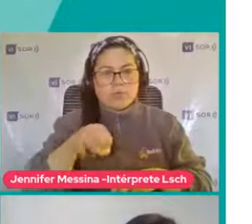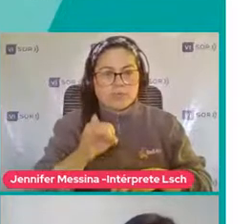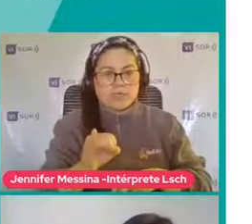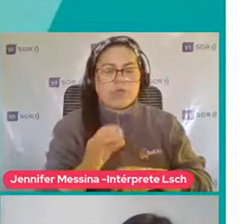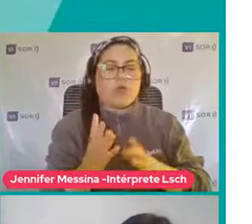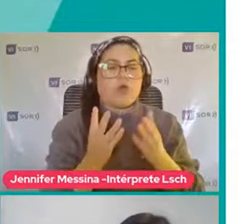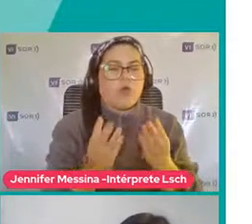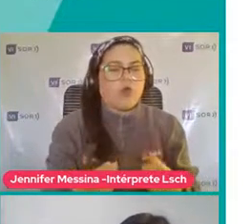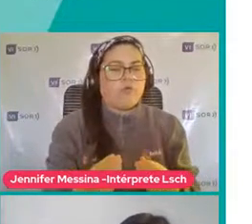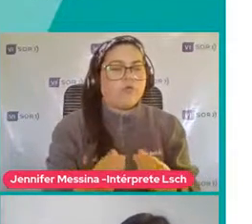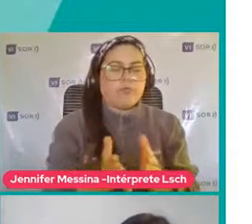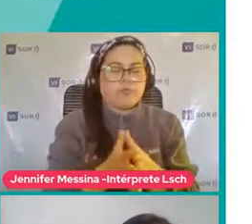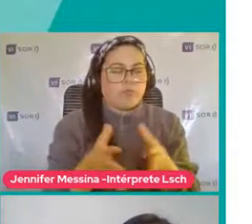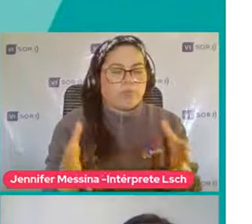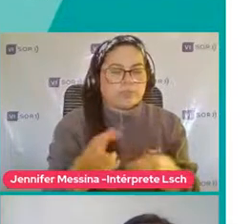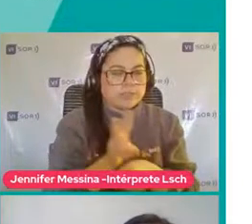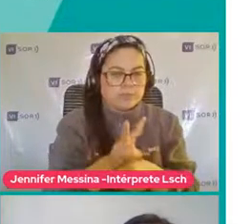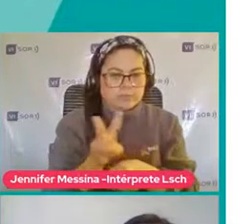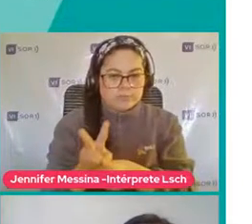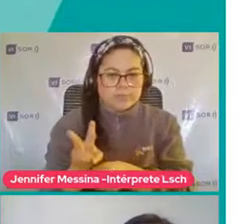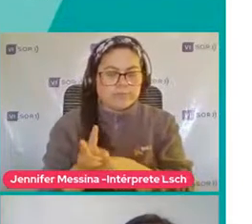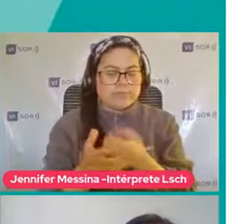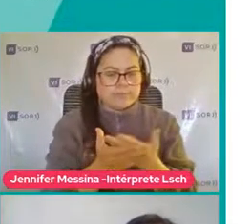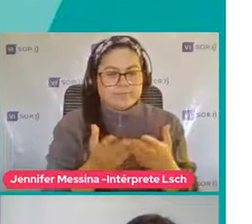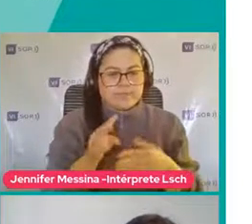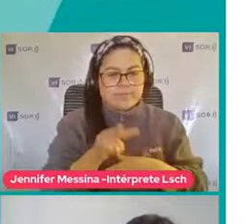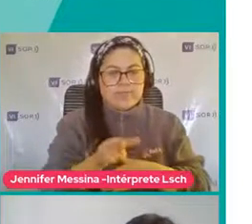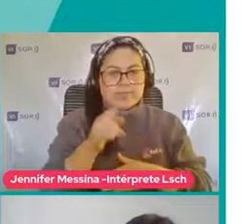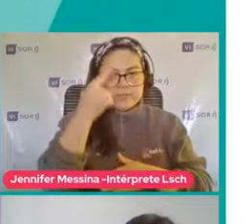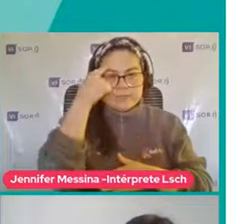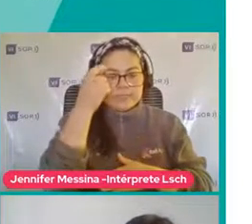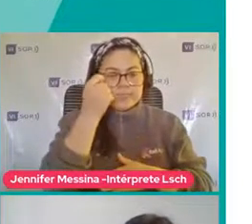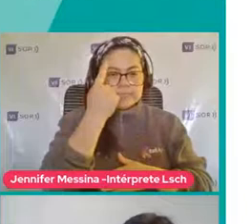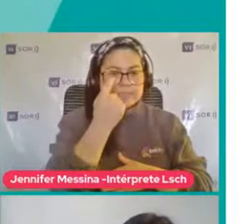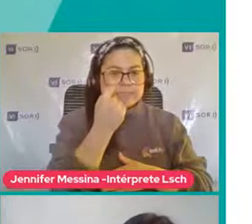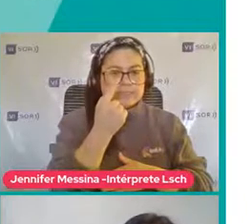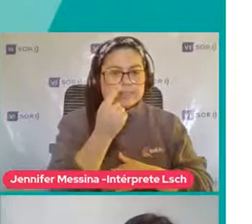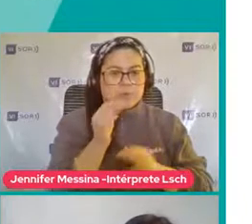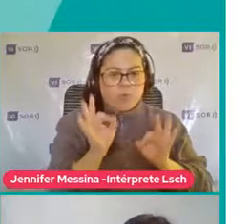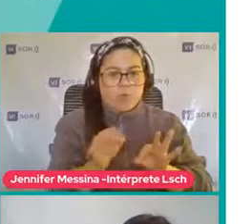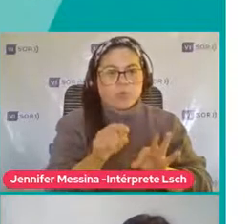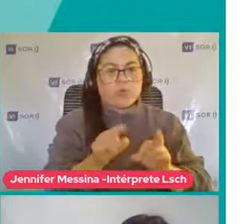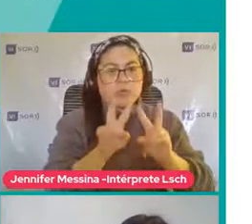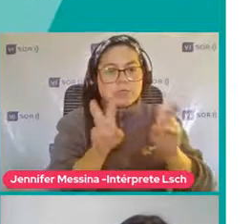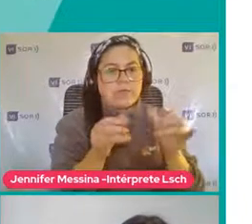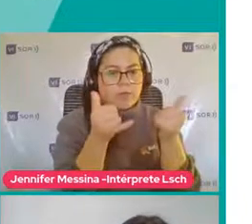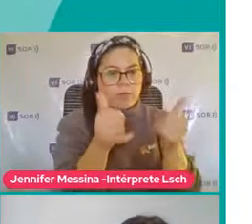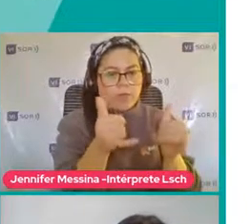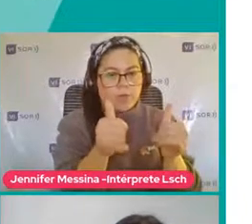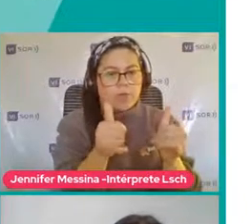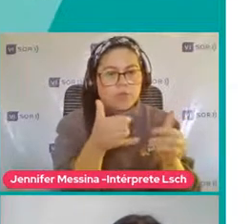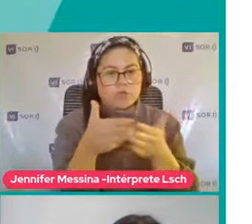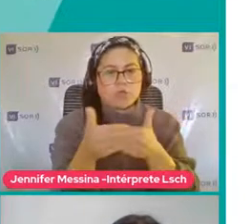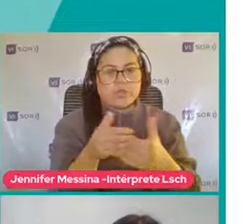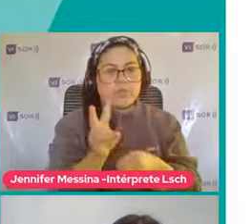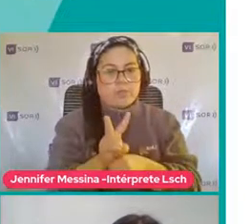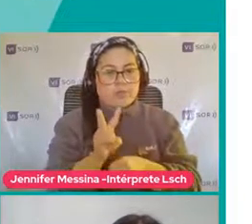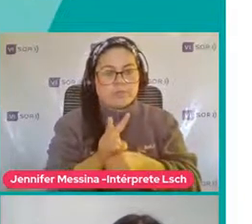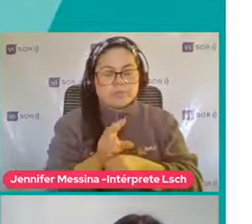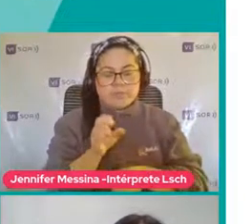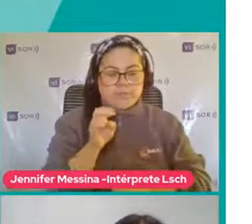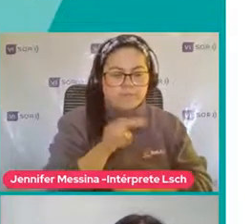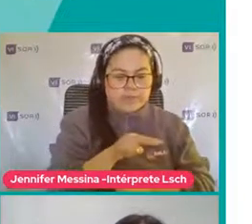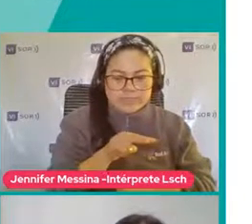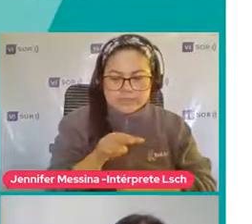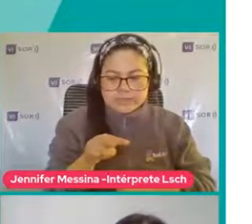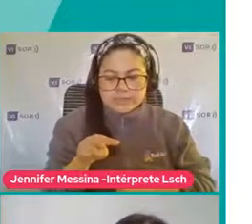Mirando esto Y la idea Es que ustedes También se queden Con la idea De que Quizás justamente En este ámbito En el juego Es donde ustedes Pueden hacer